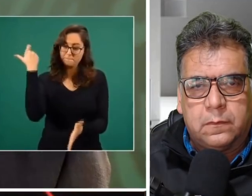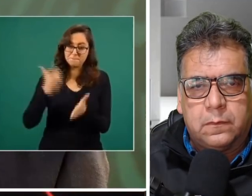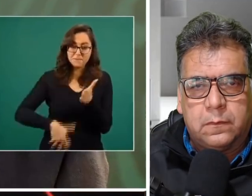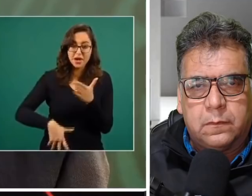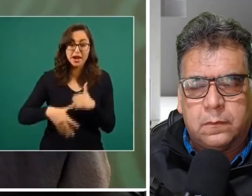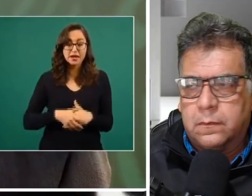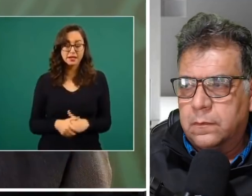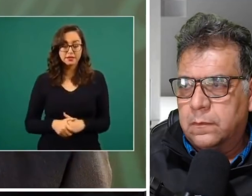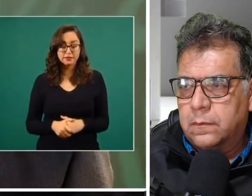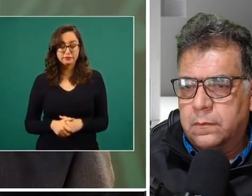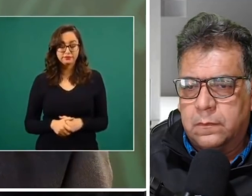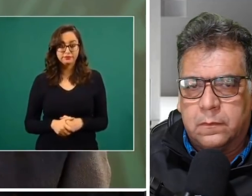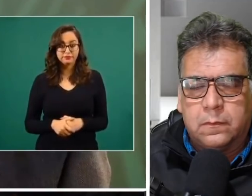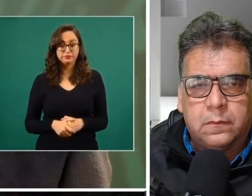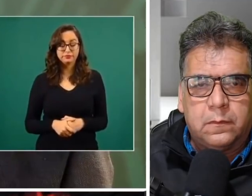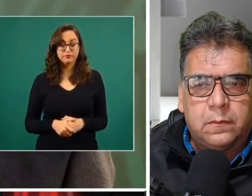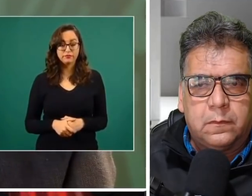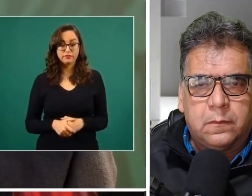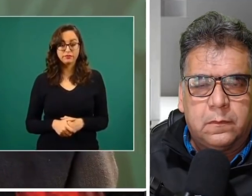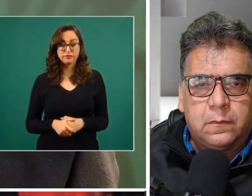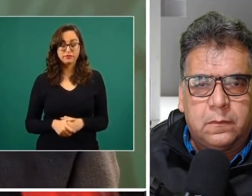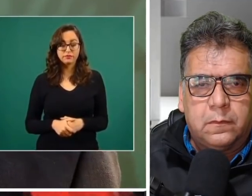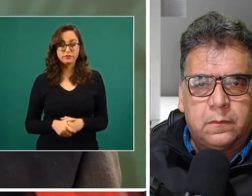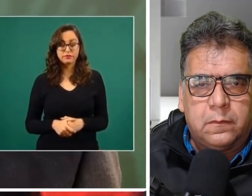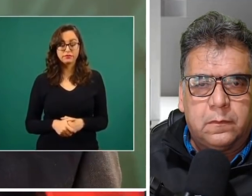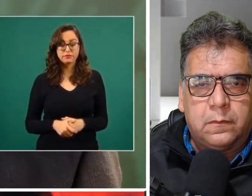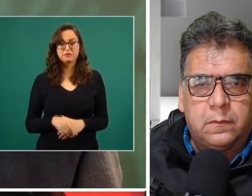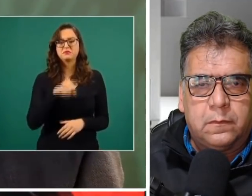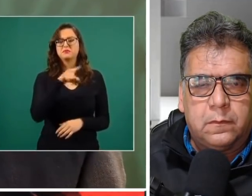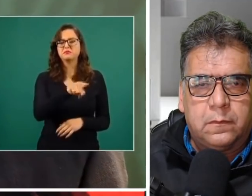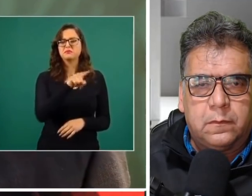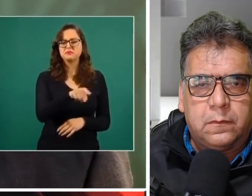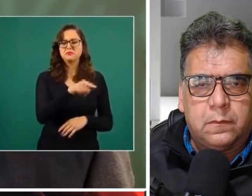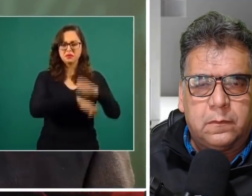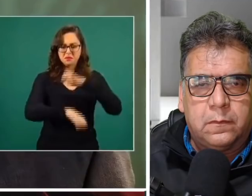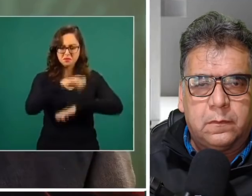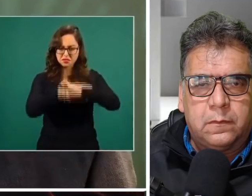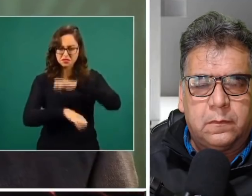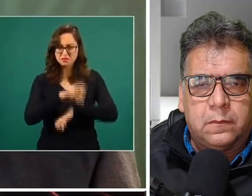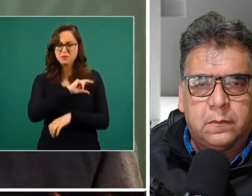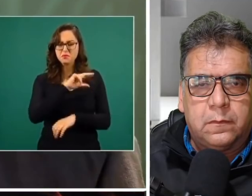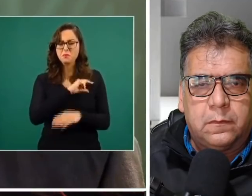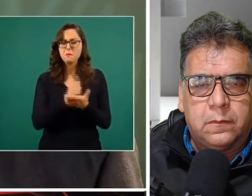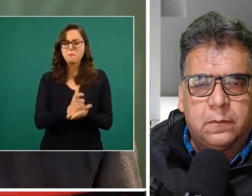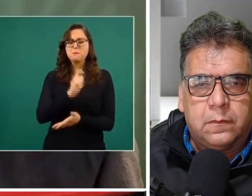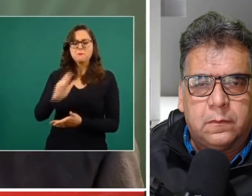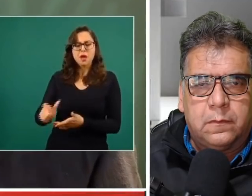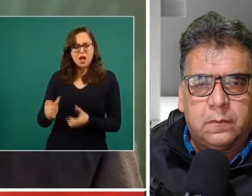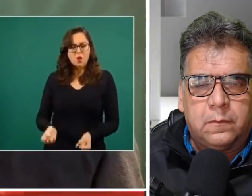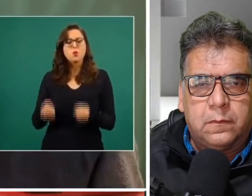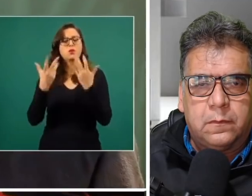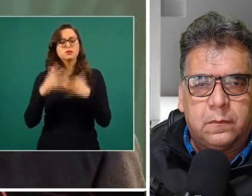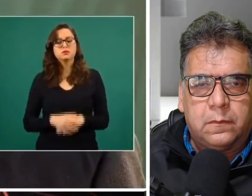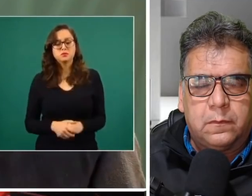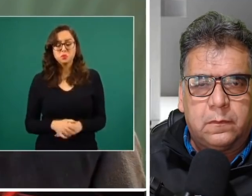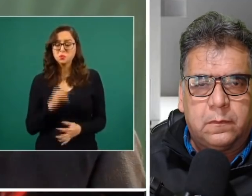le cuesta a Odebrecht el 25% de lo que cuesta el gas